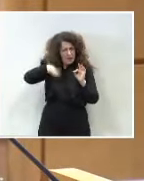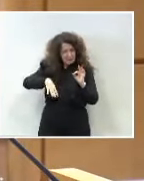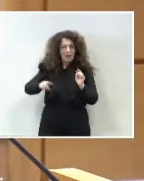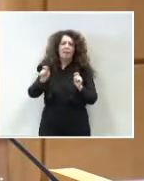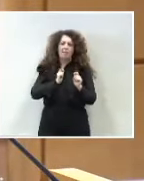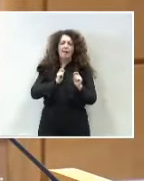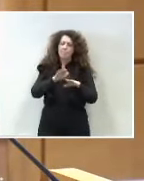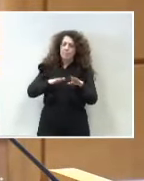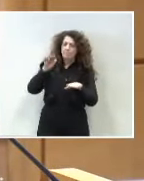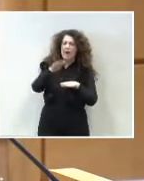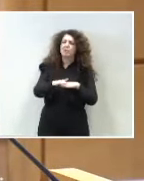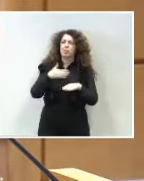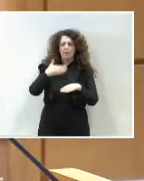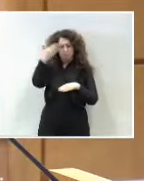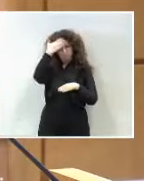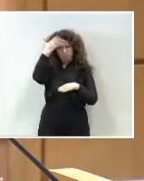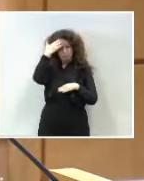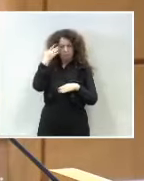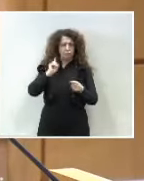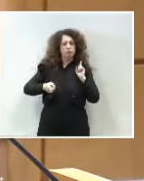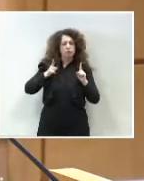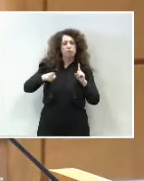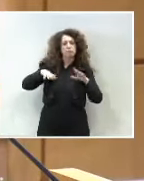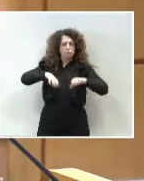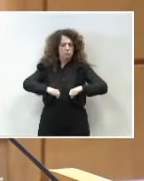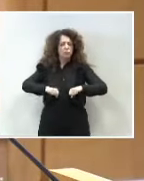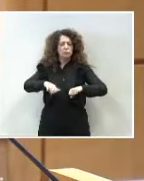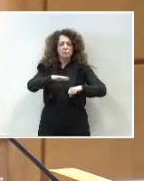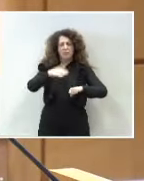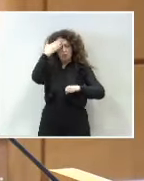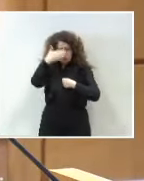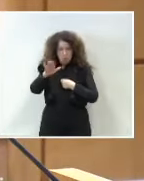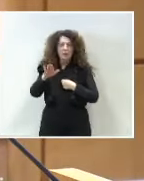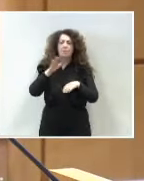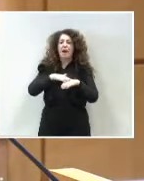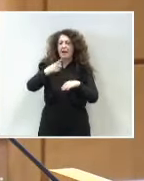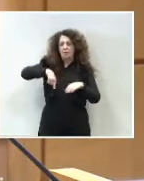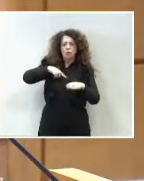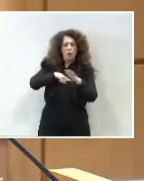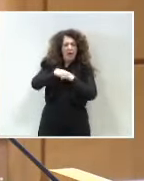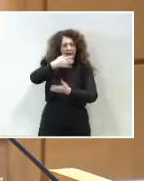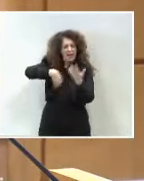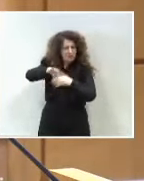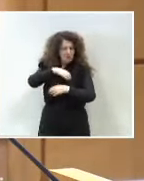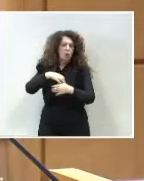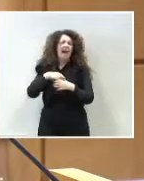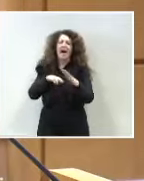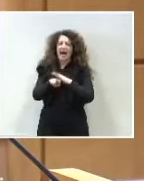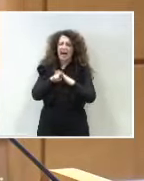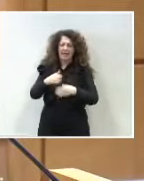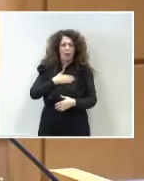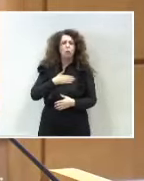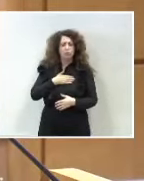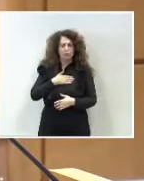adelante en nuestra soberanía y que nos permita gestionar con plenitud y con responsabilidad nuestros recursos y que